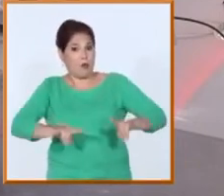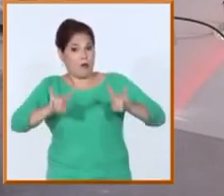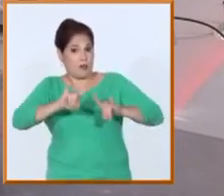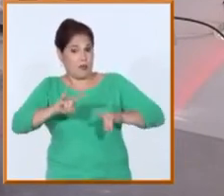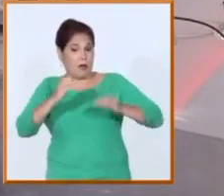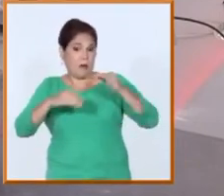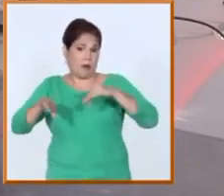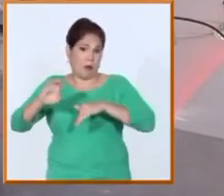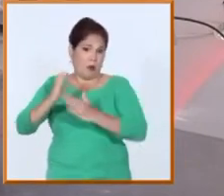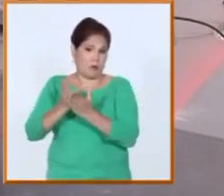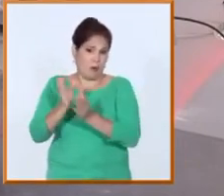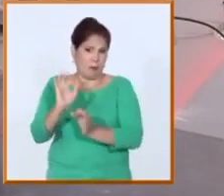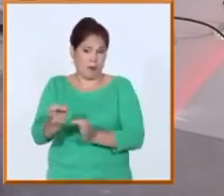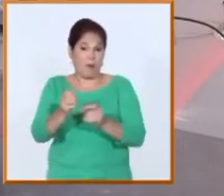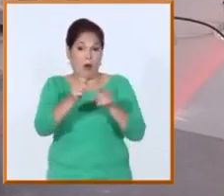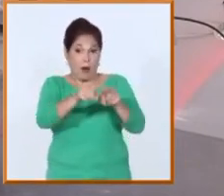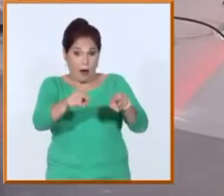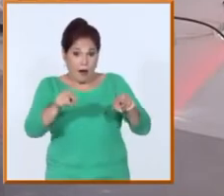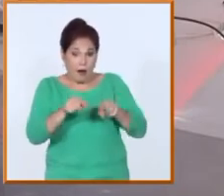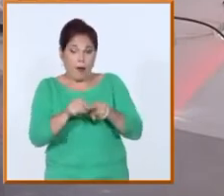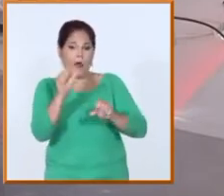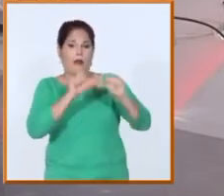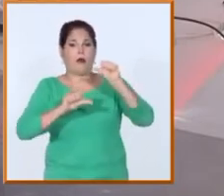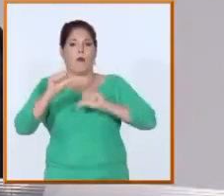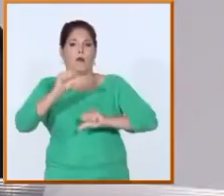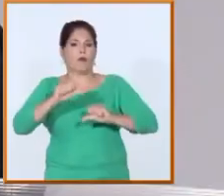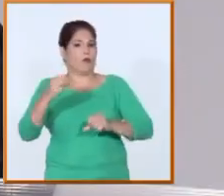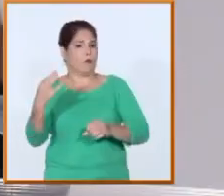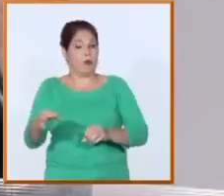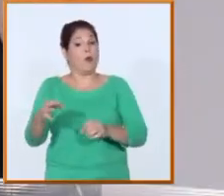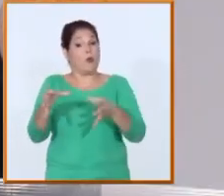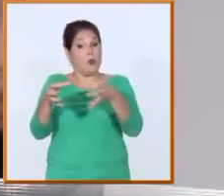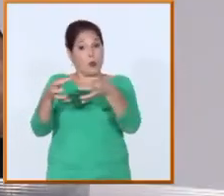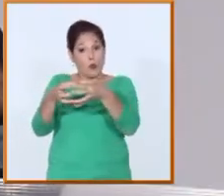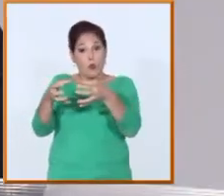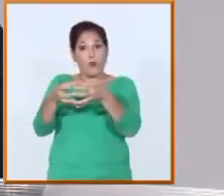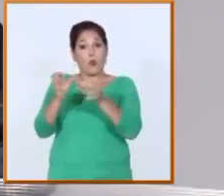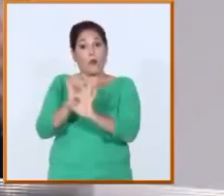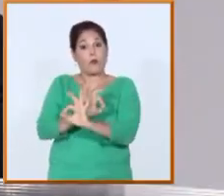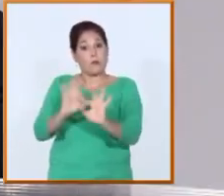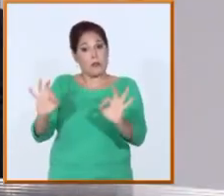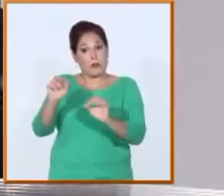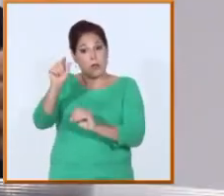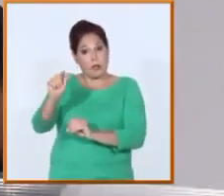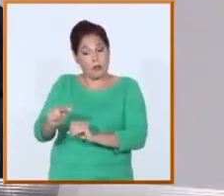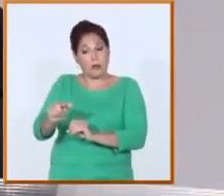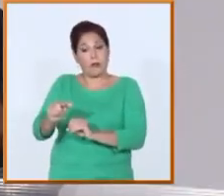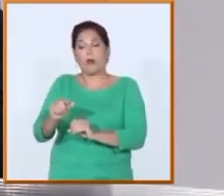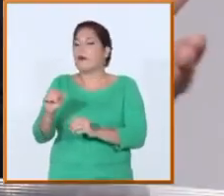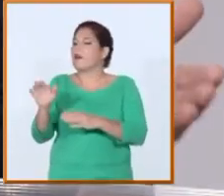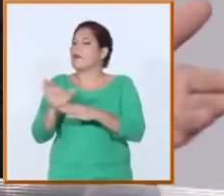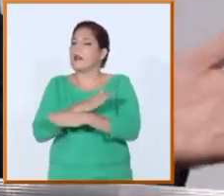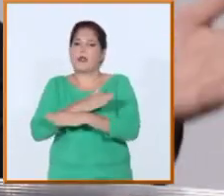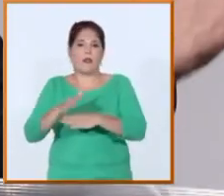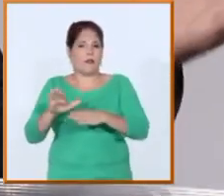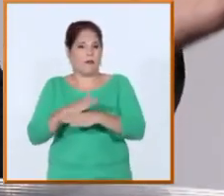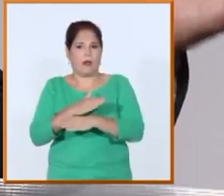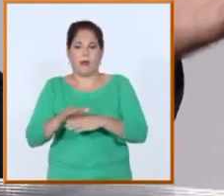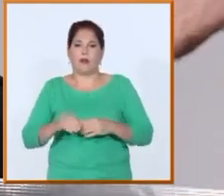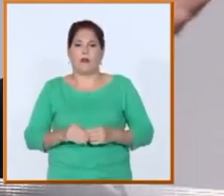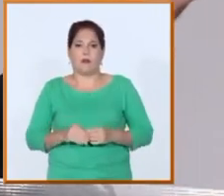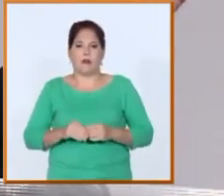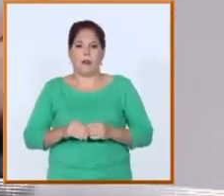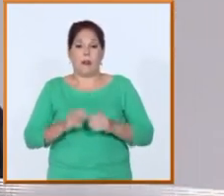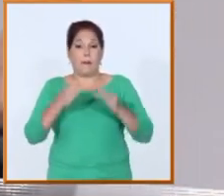Superior que en nuestras aulas y en nuestros laboratorios tradicionales. Hay un grupo amplio de especialidades, cientos de especialidades. En Minsap se destaca